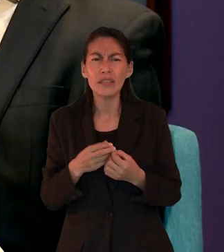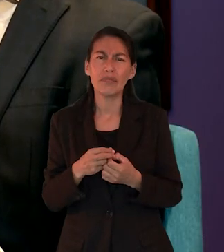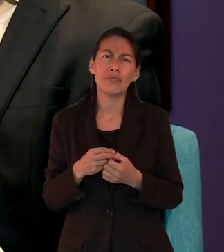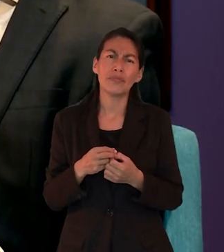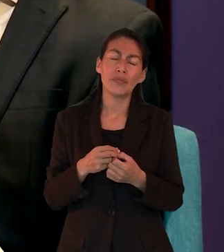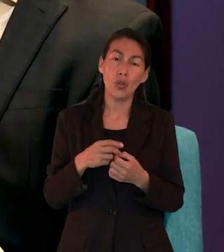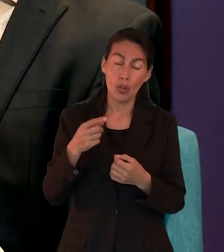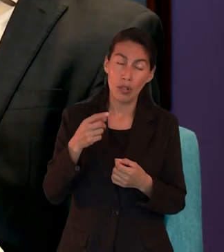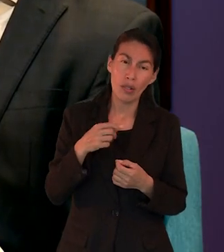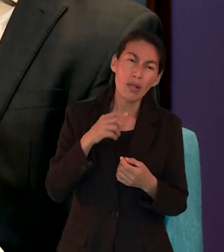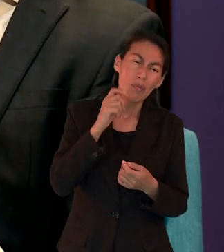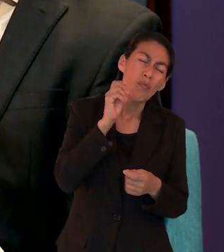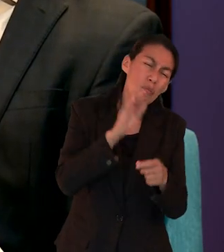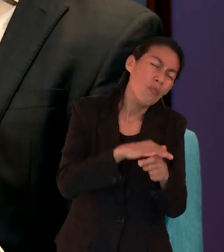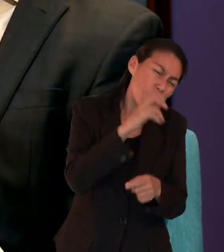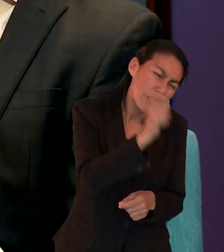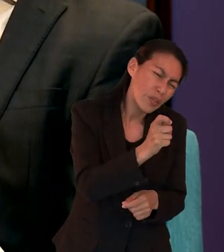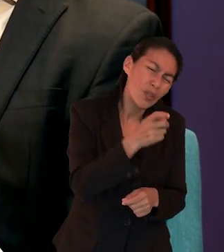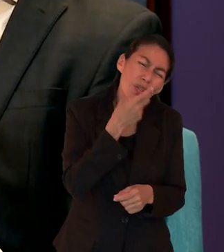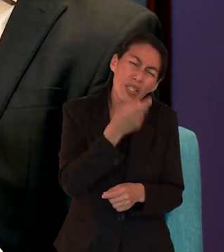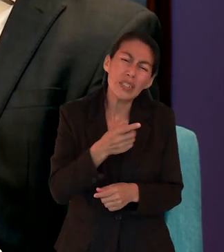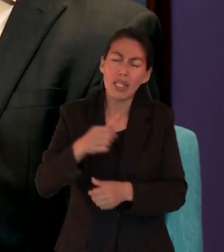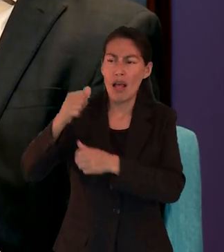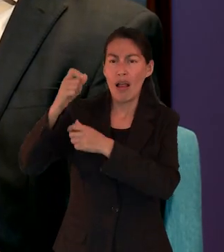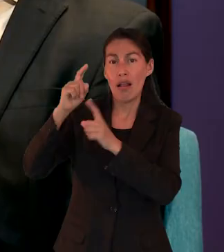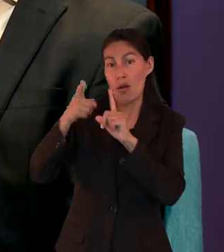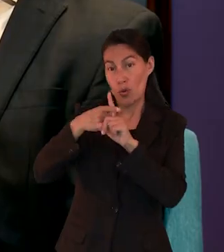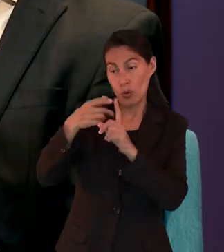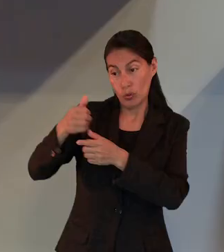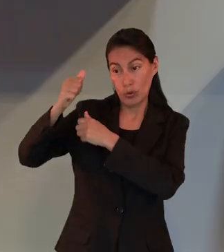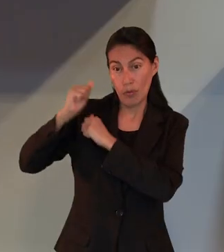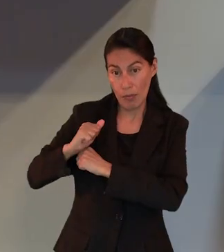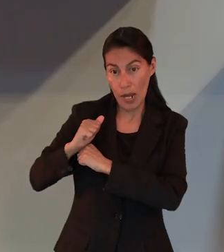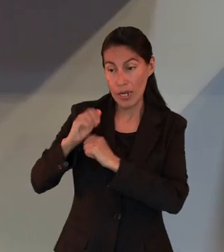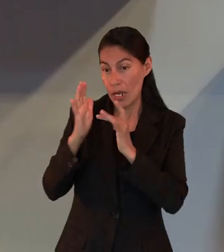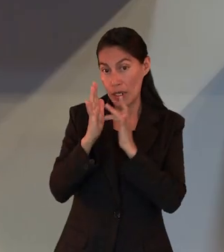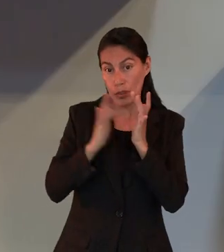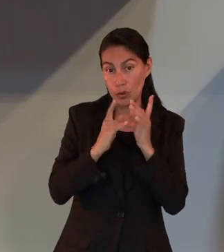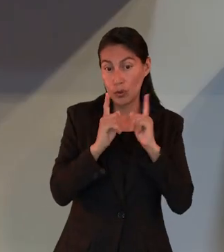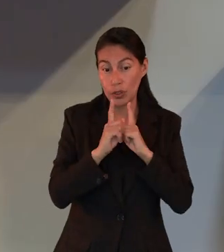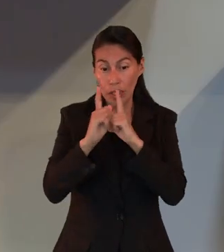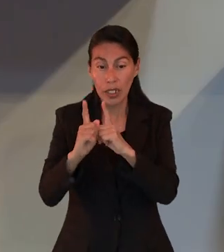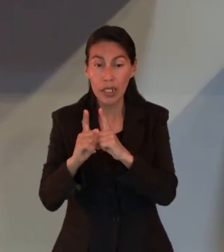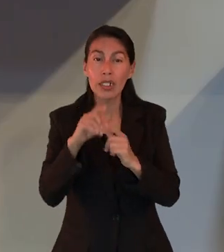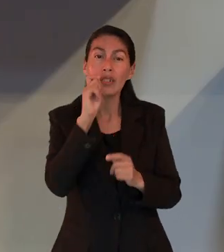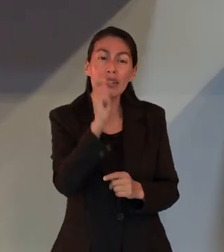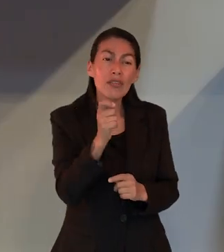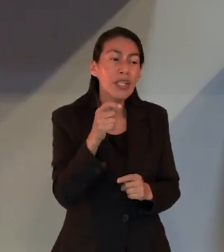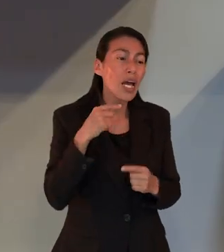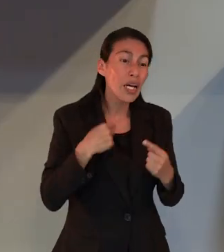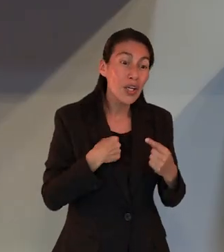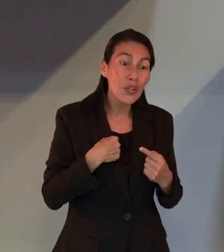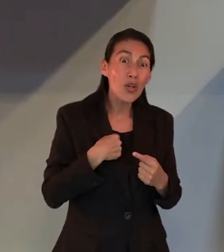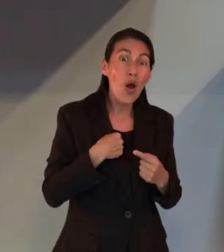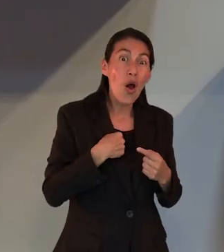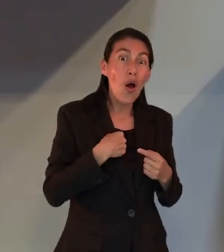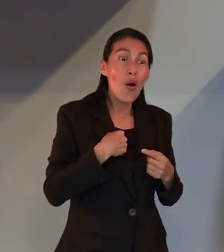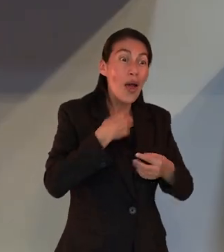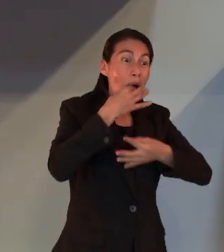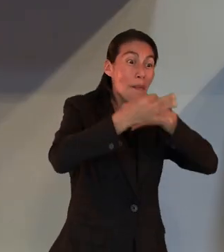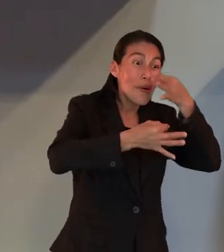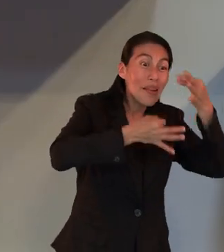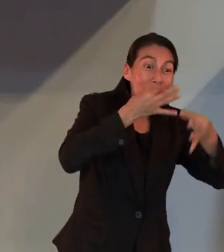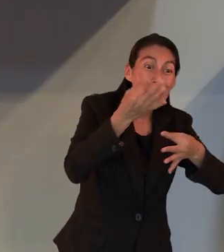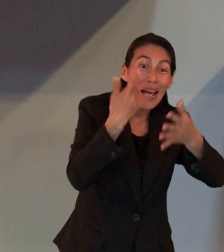tomar la cruz y seguir a a Jesús así es qué importante es lo que han dicho ustedes saben que